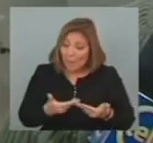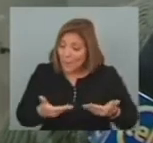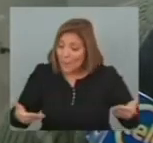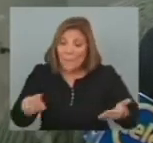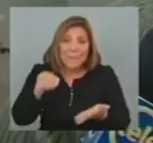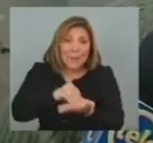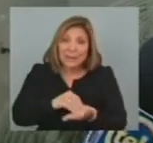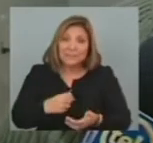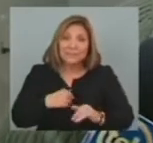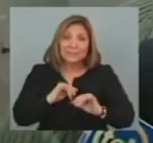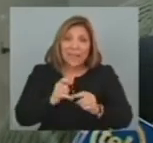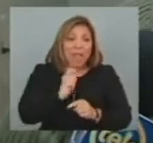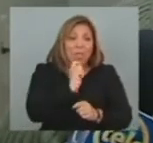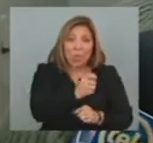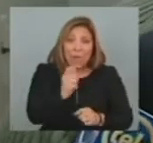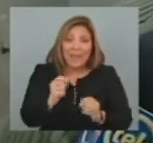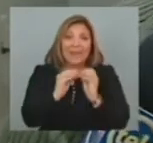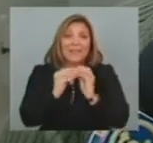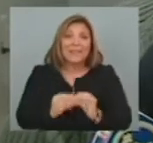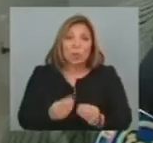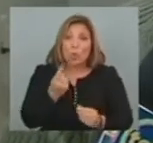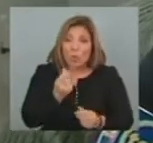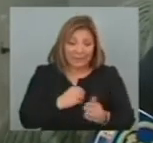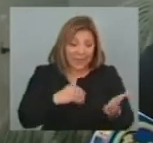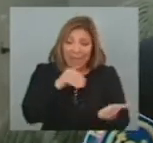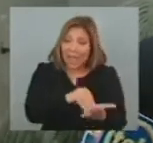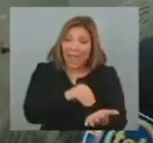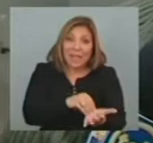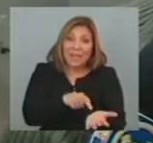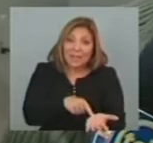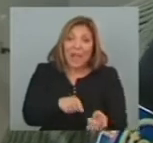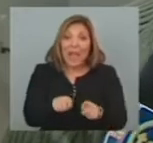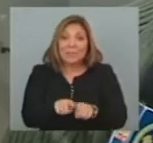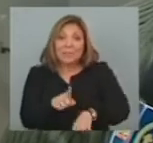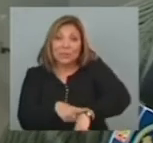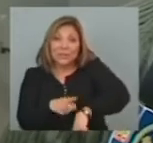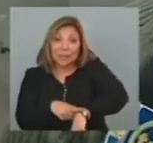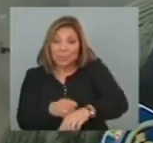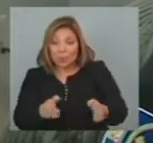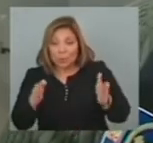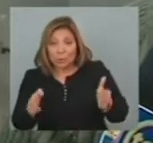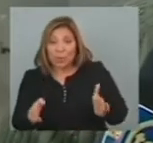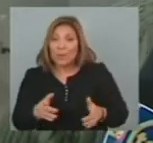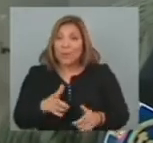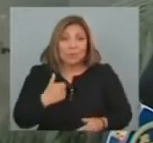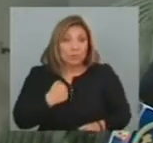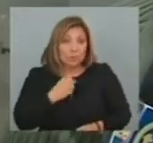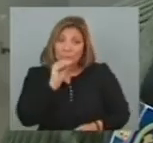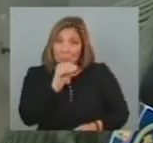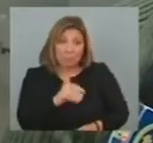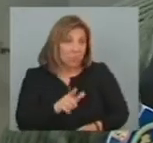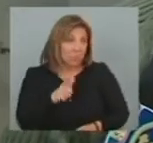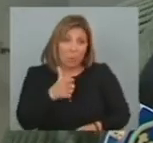asignación En la rendición de cuentas Y en forma paralela Como planteábamos nosotros Aún no existe ninguna